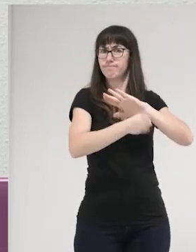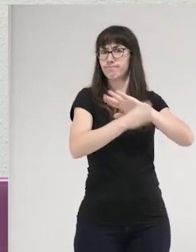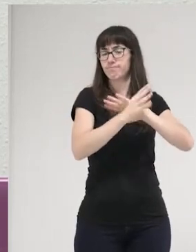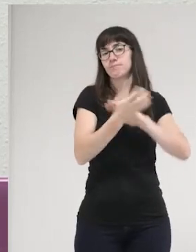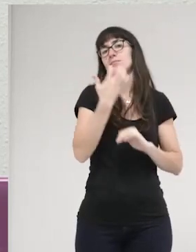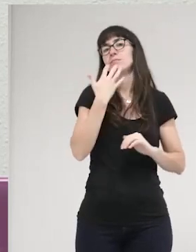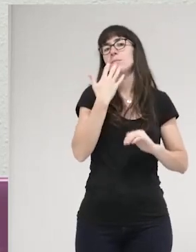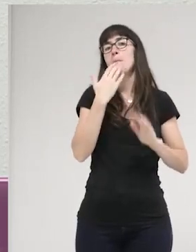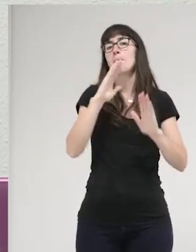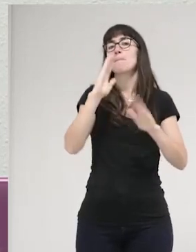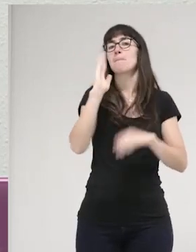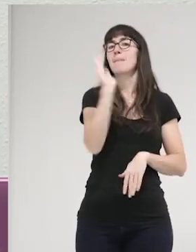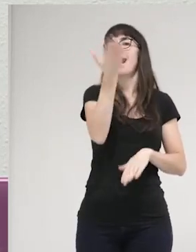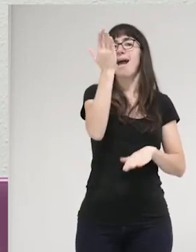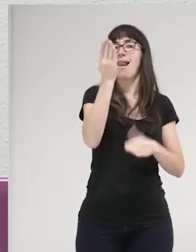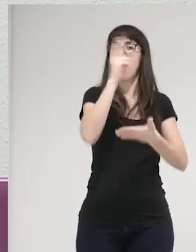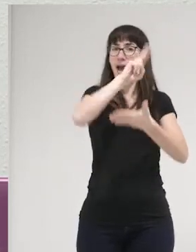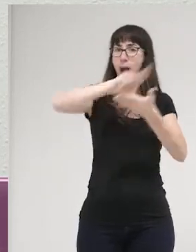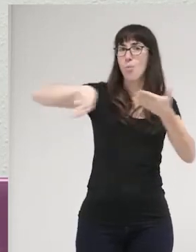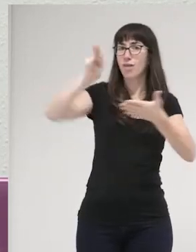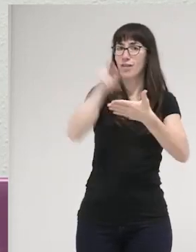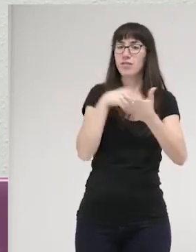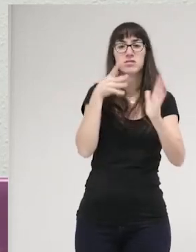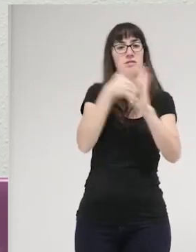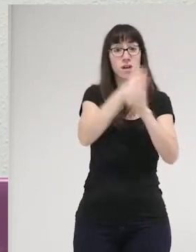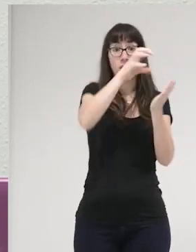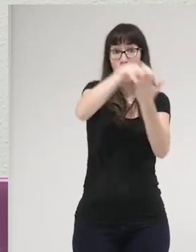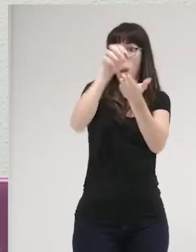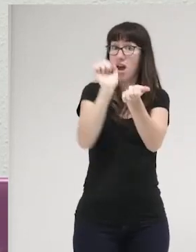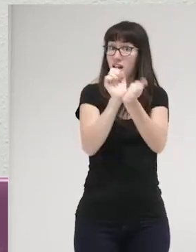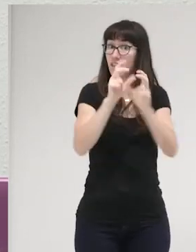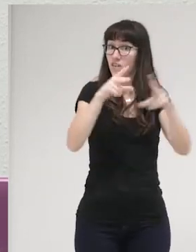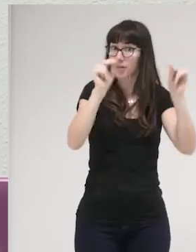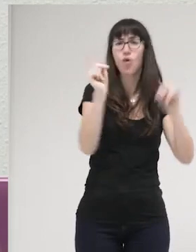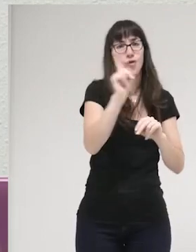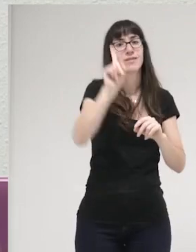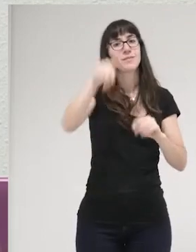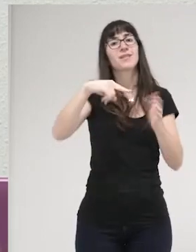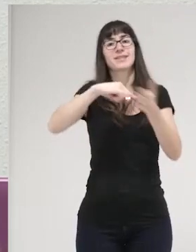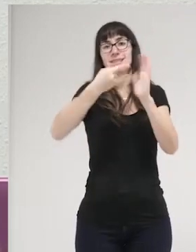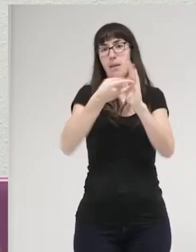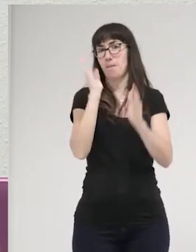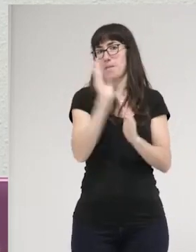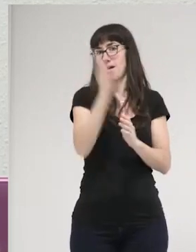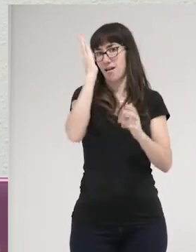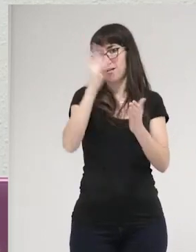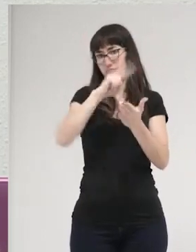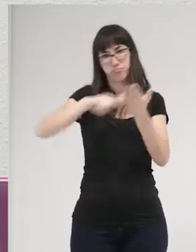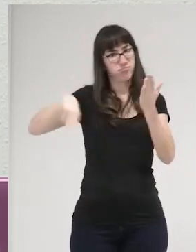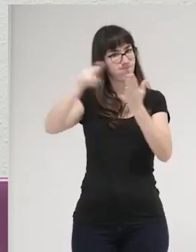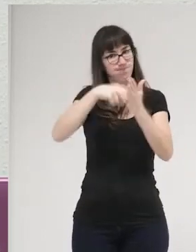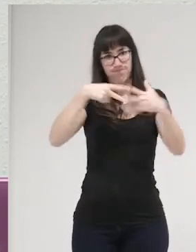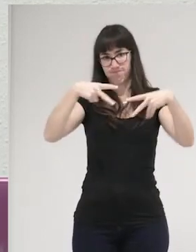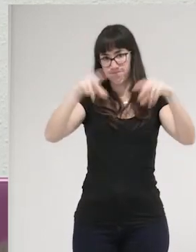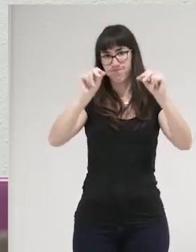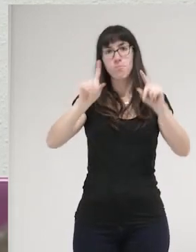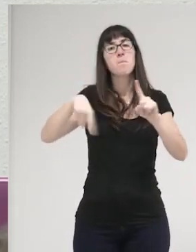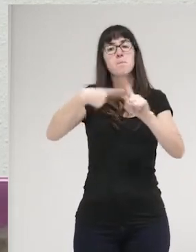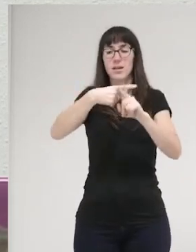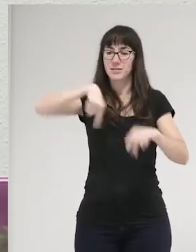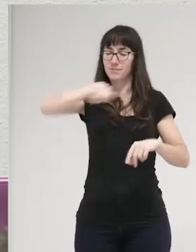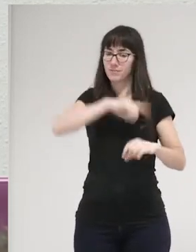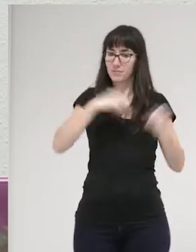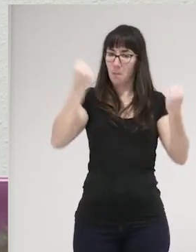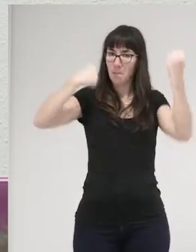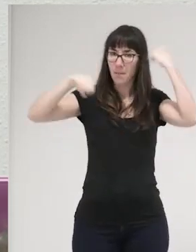no habla solo de abolir las prisiones, sino que habla también de abolir el sistema penal, pero también de cuestionarnos todas aquellas prácticas